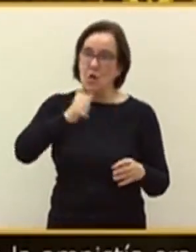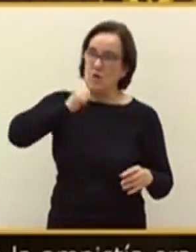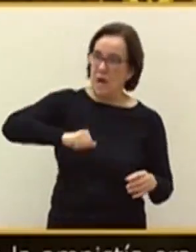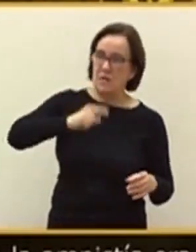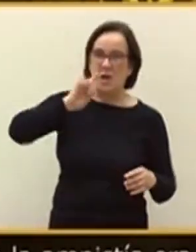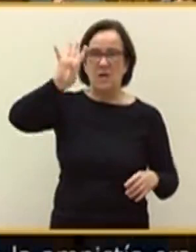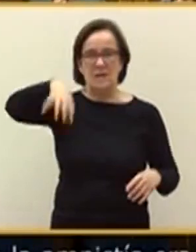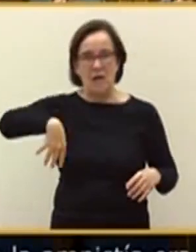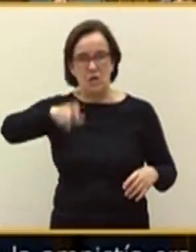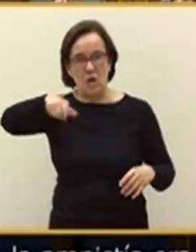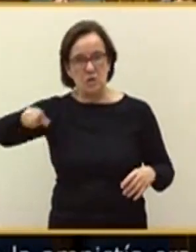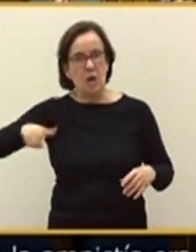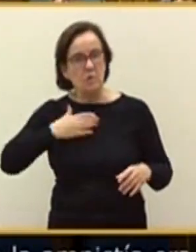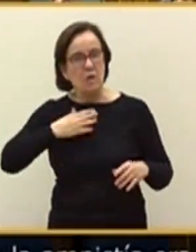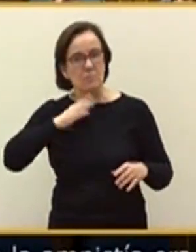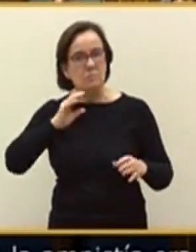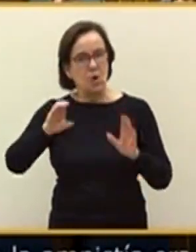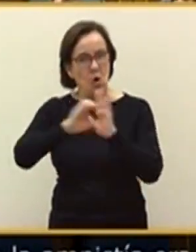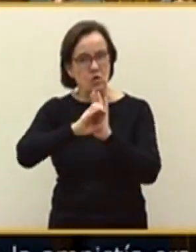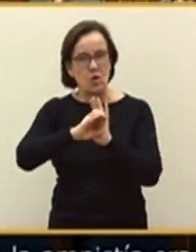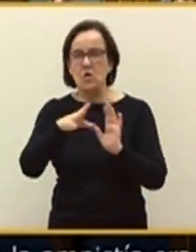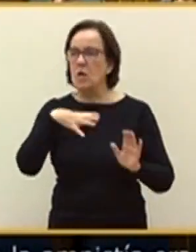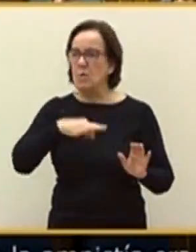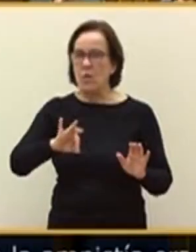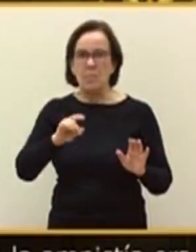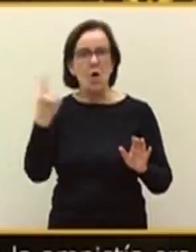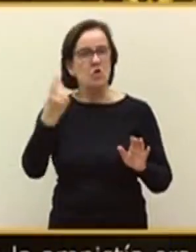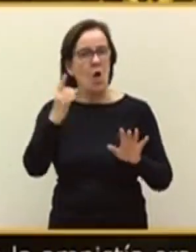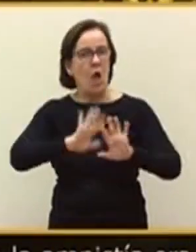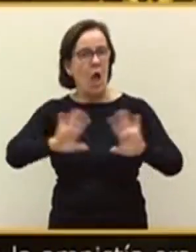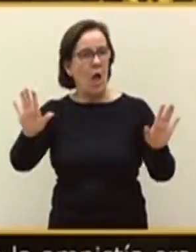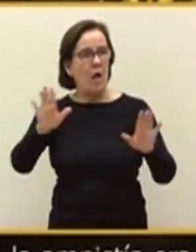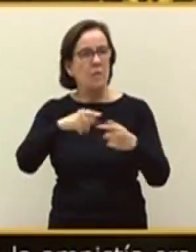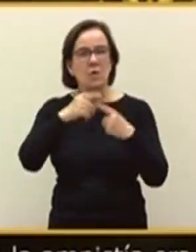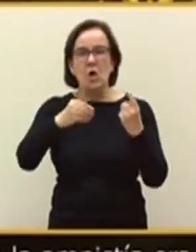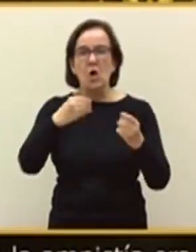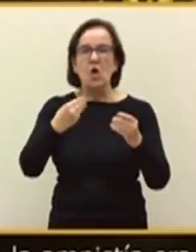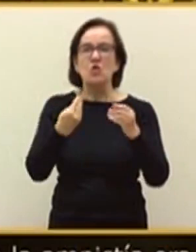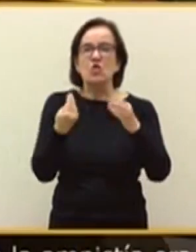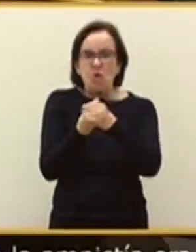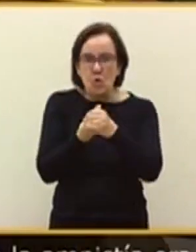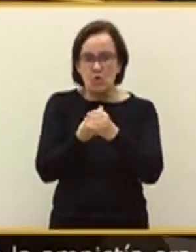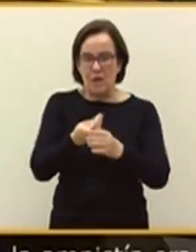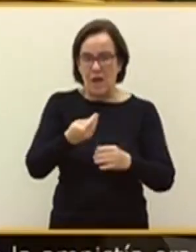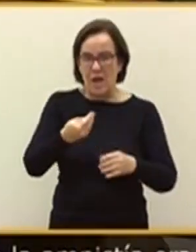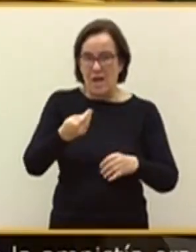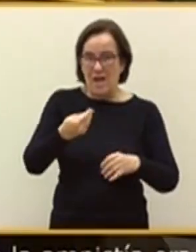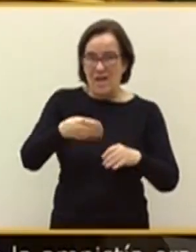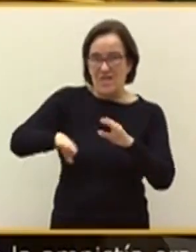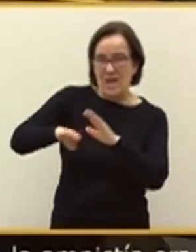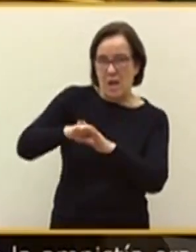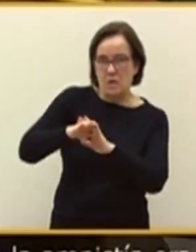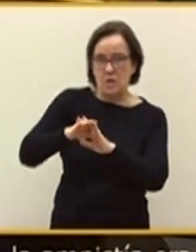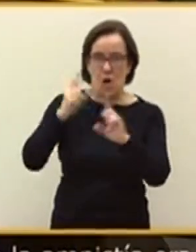podemos dejar solos. O cuando decía que Junts era la derecha xenófoga. O cuando decían que ustedes, los de Junts,